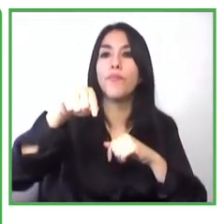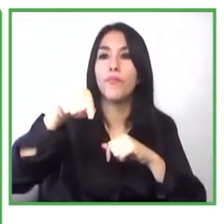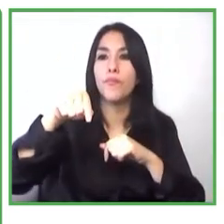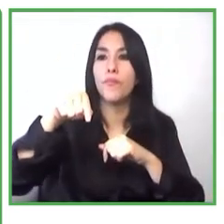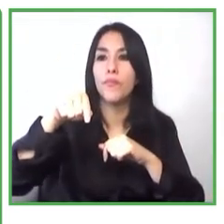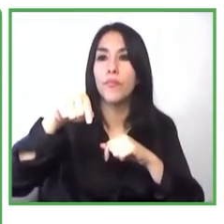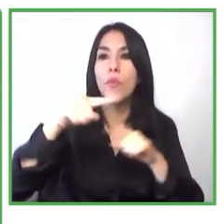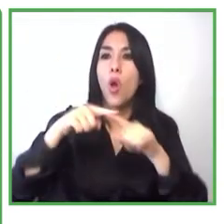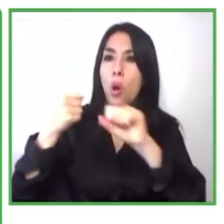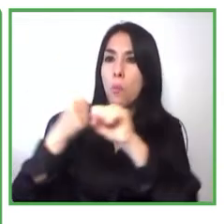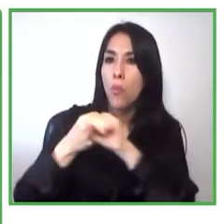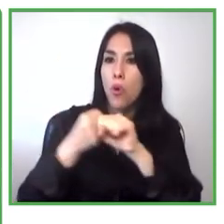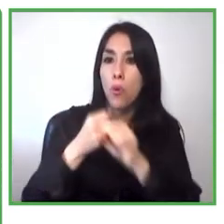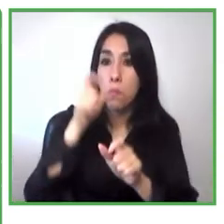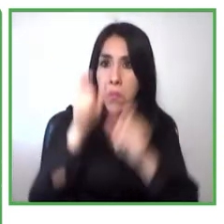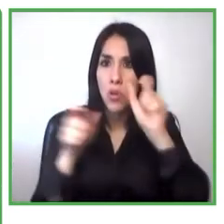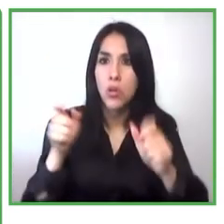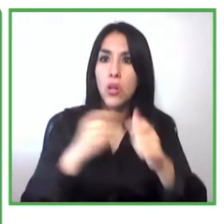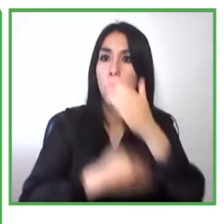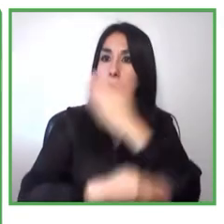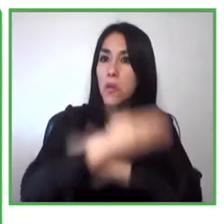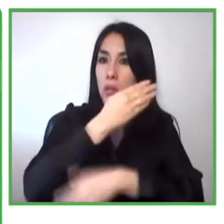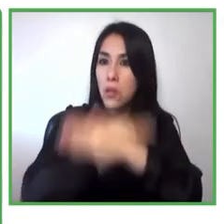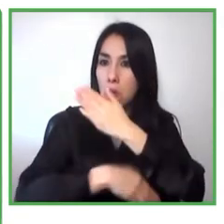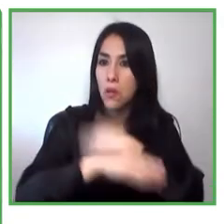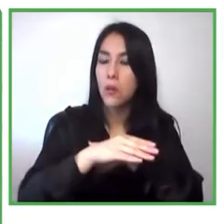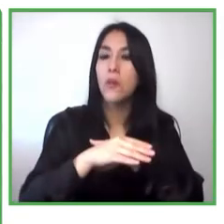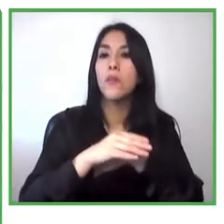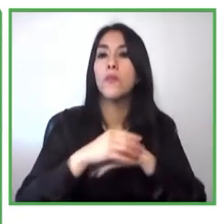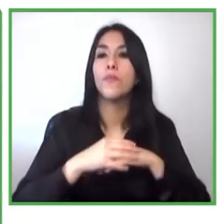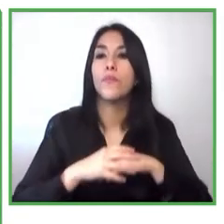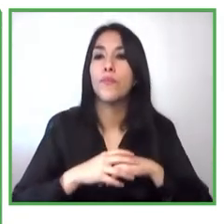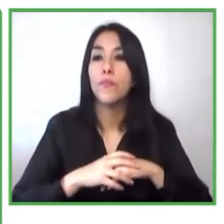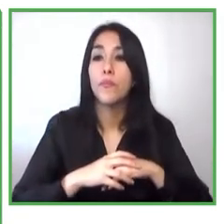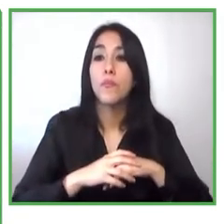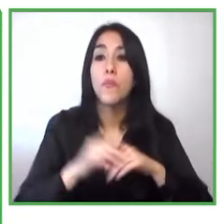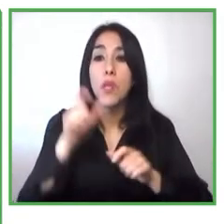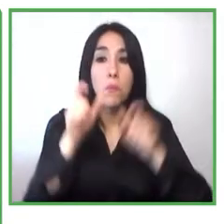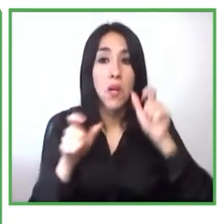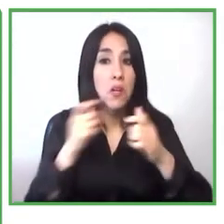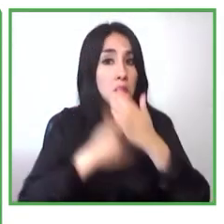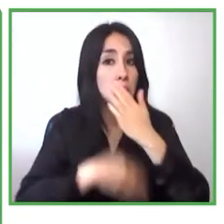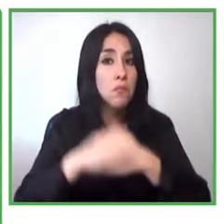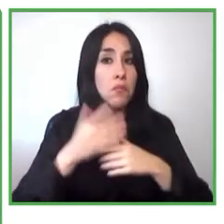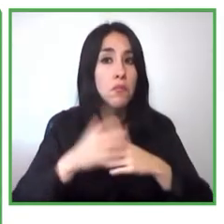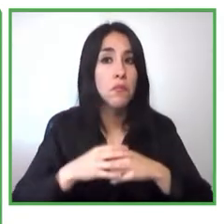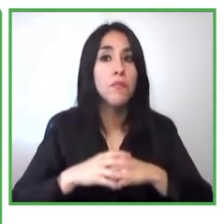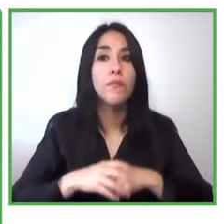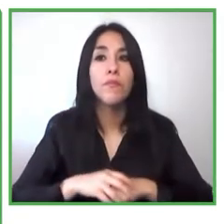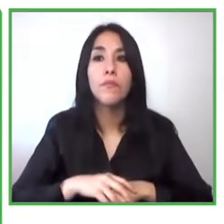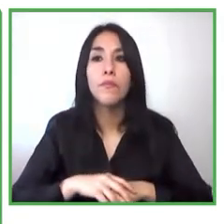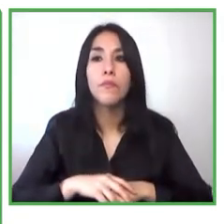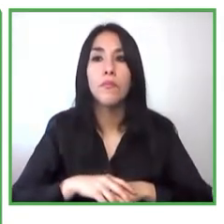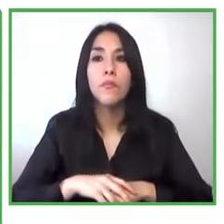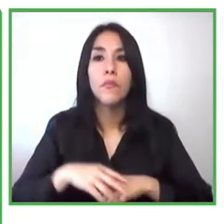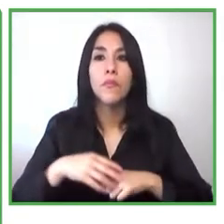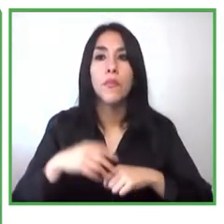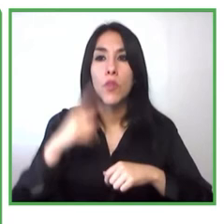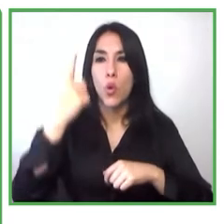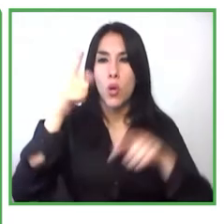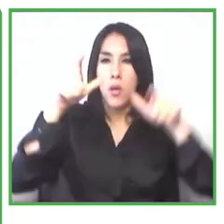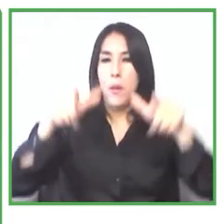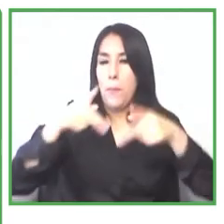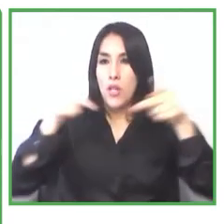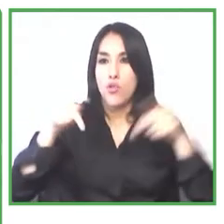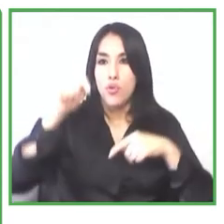lo que termina pasando es que las personas en situación de discapacidad se acercan a la oficina de discapacidad de los municipios y no encuentran el apoyo